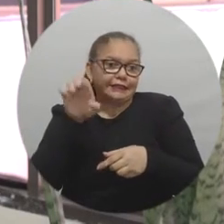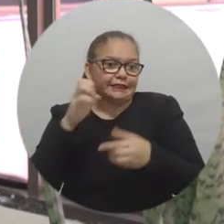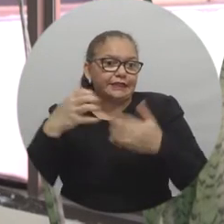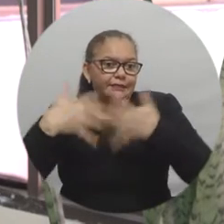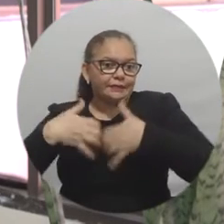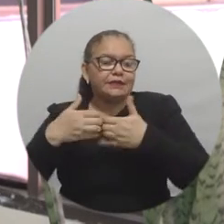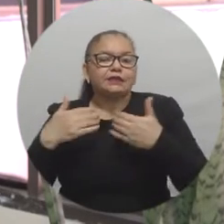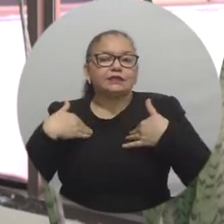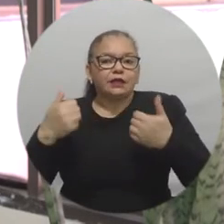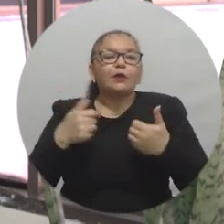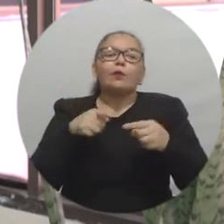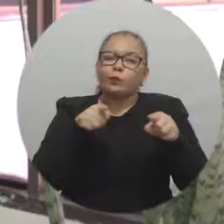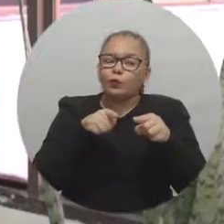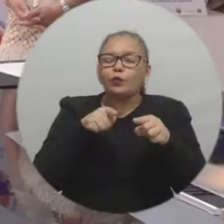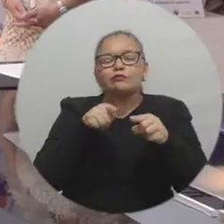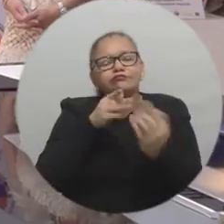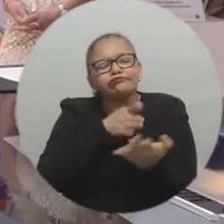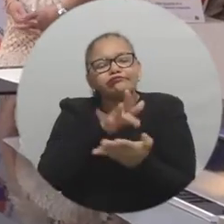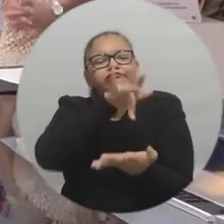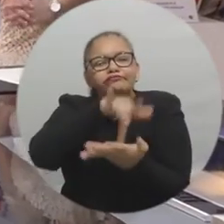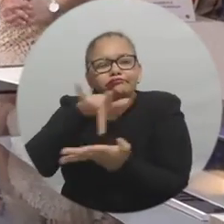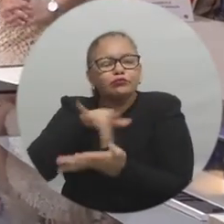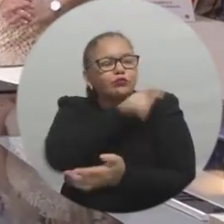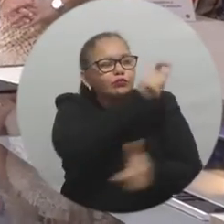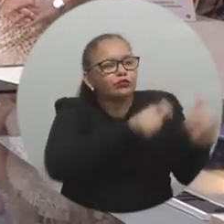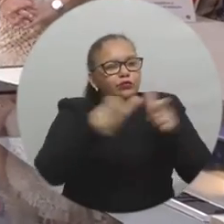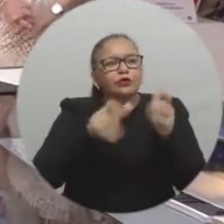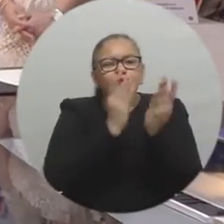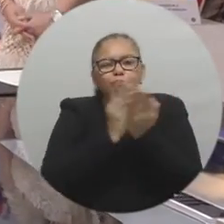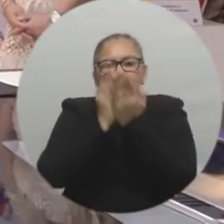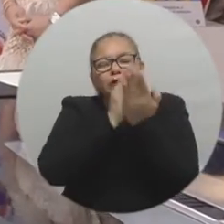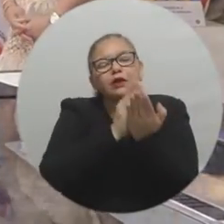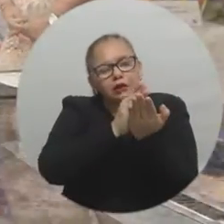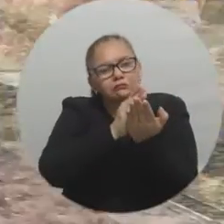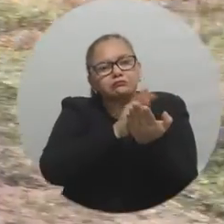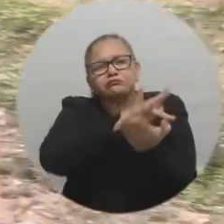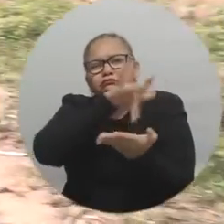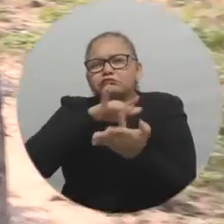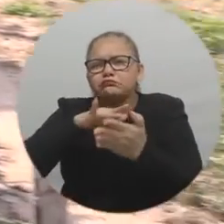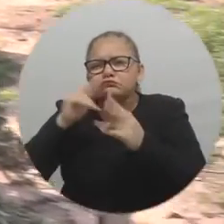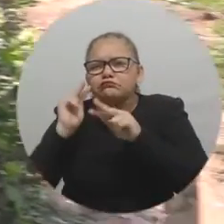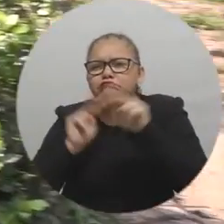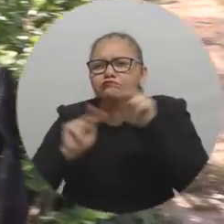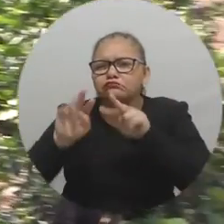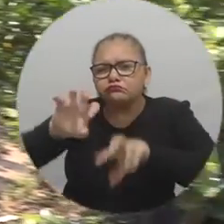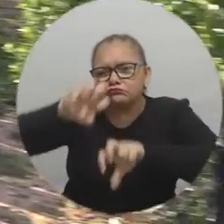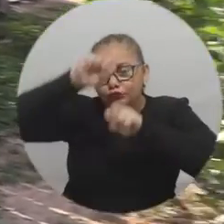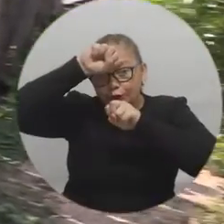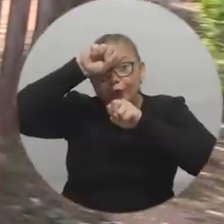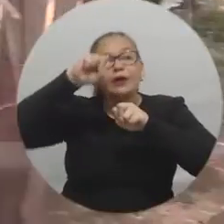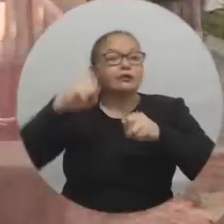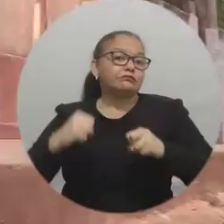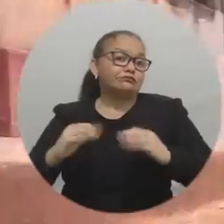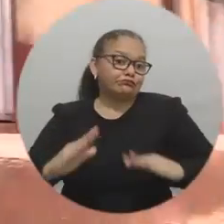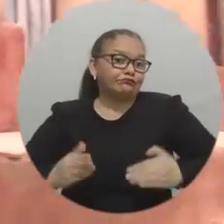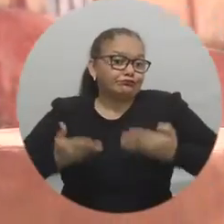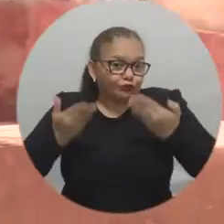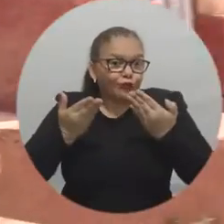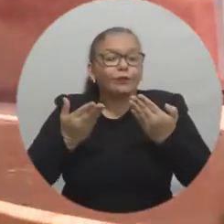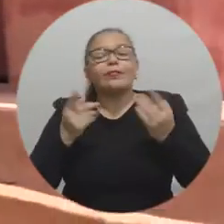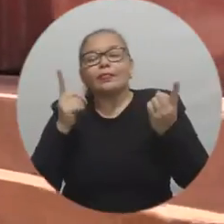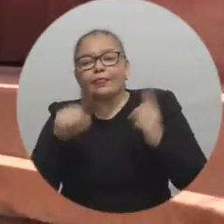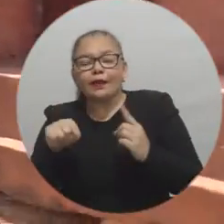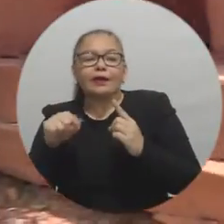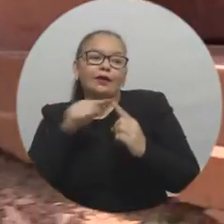gran influencia y que de la misma forma también eso, se benefician nuestros estudiantes, se benefician también nuestros programas que están en